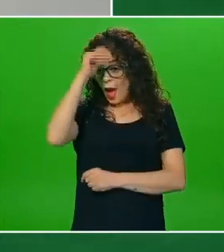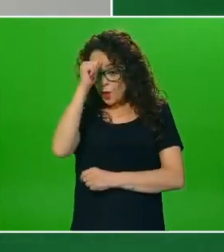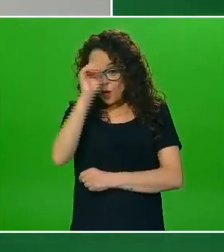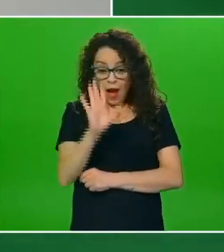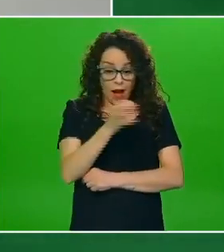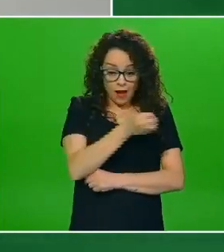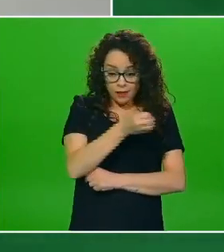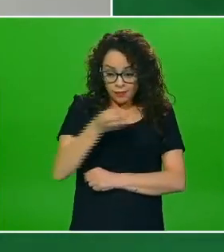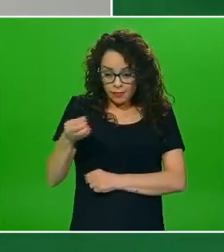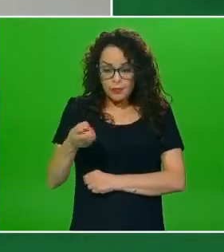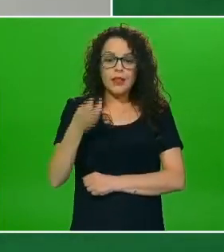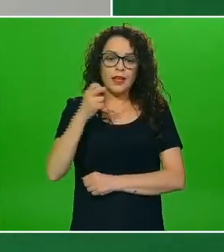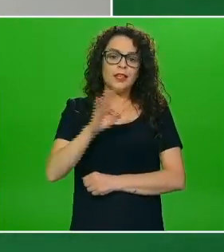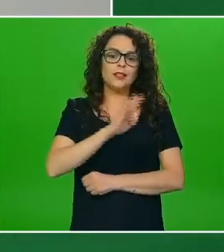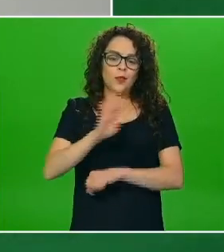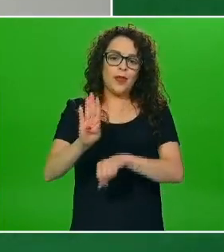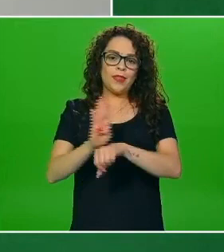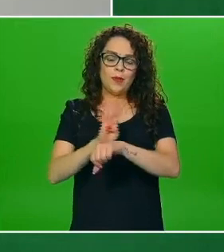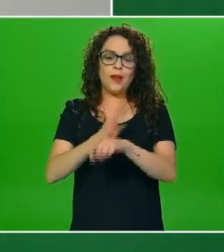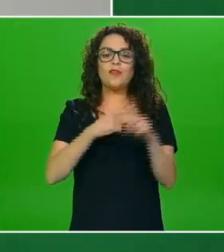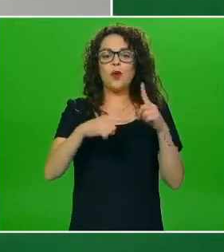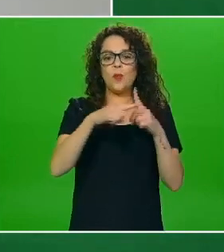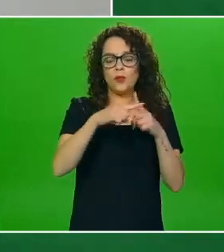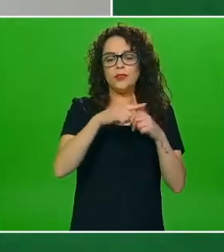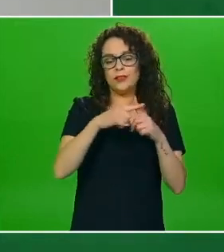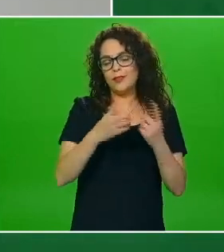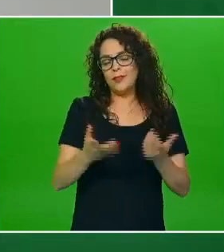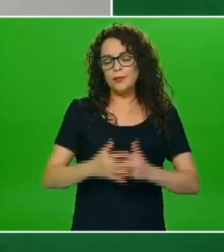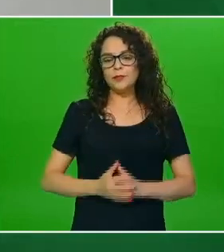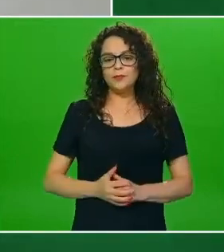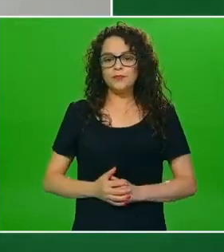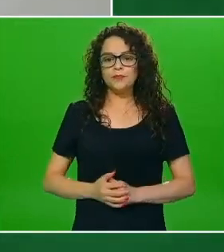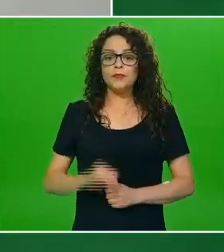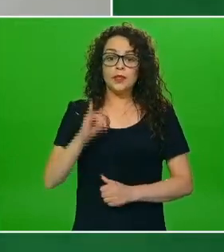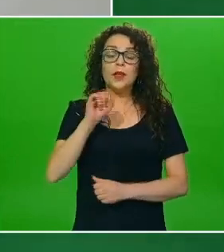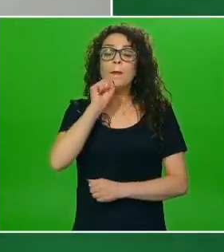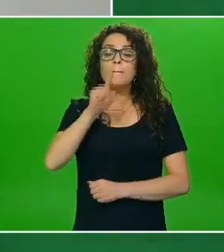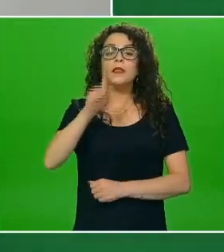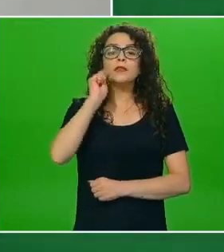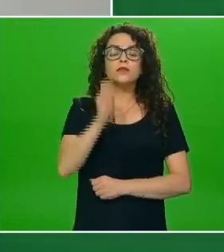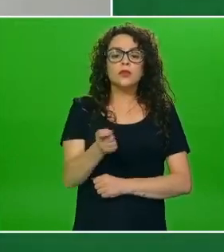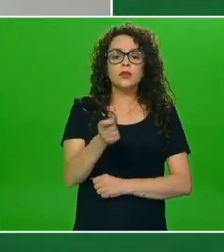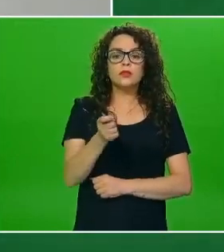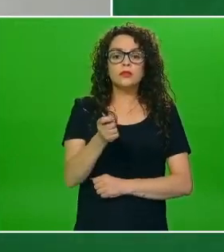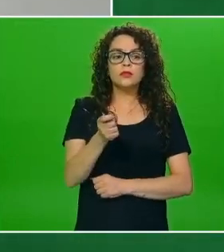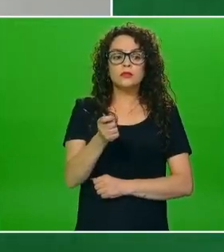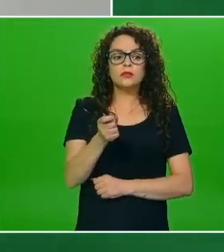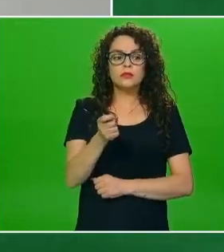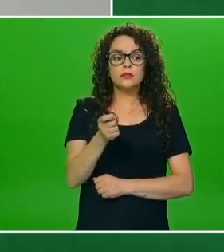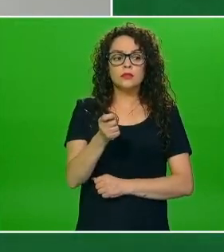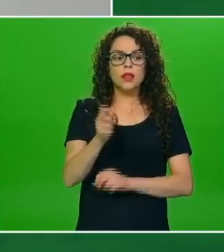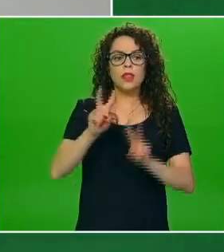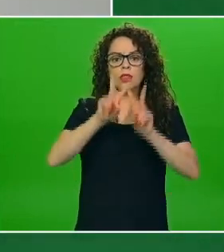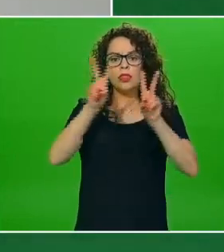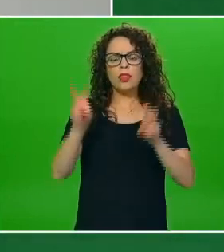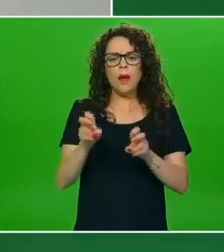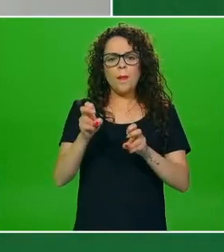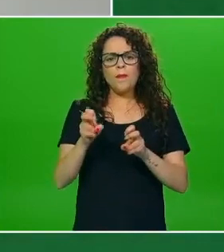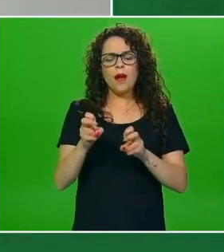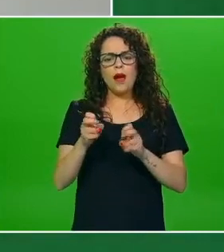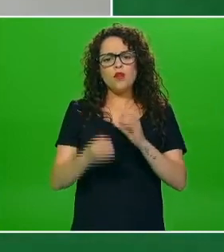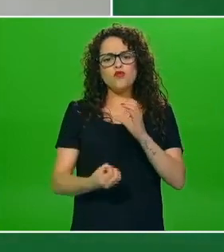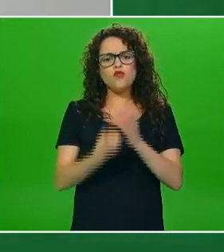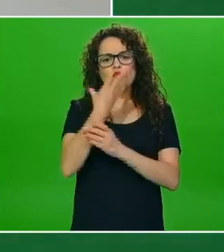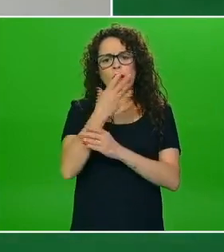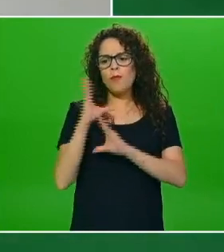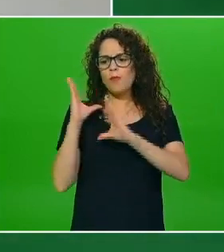puede favorecer mejores conductas también es cierto que la materia la nueva asignatura de vida saludable